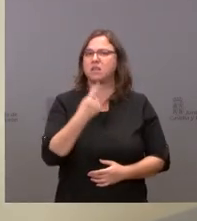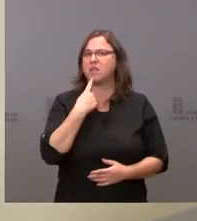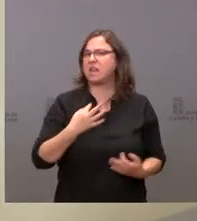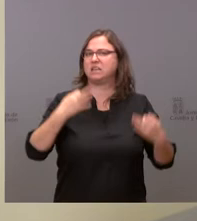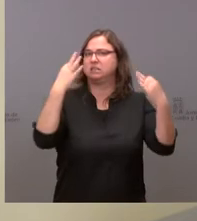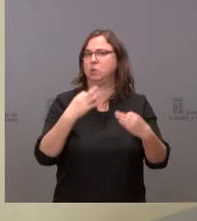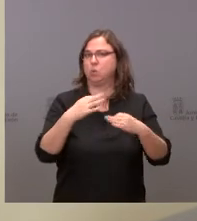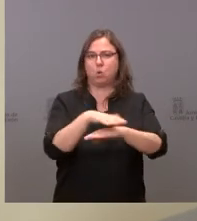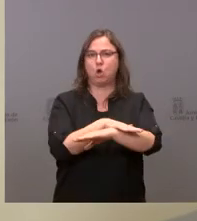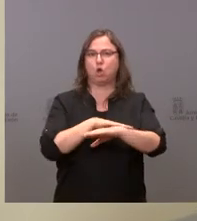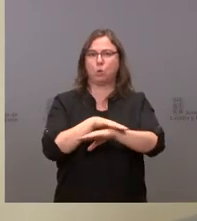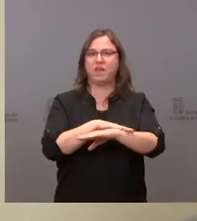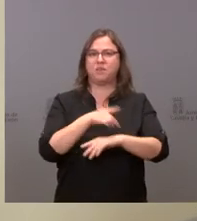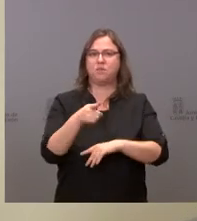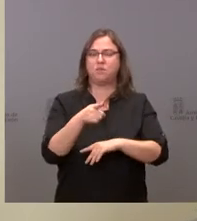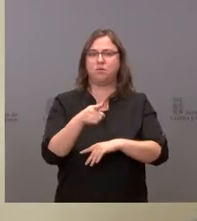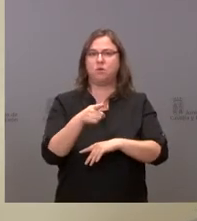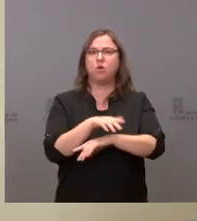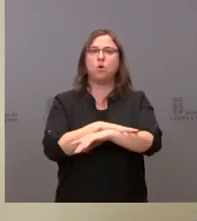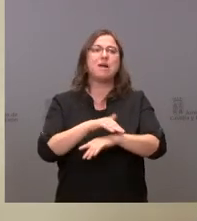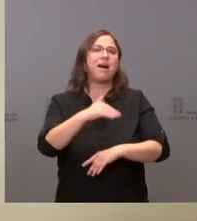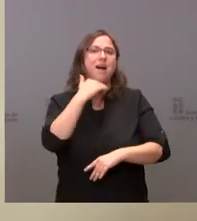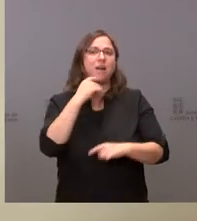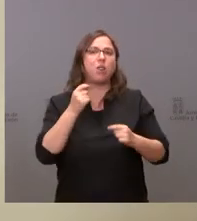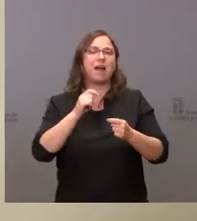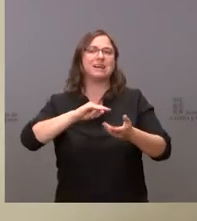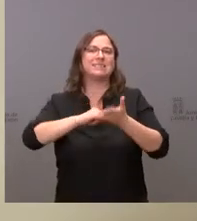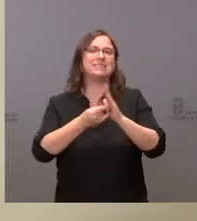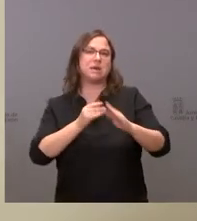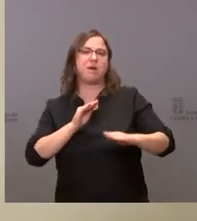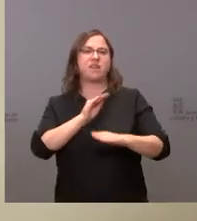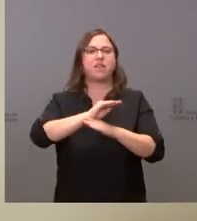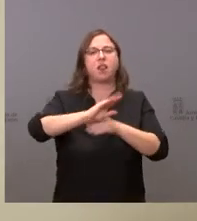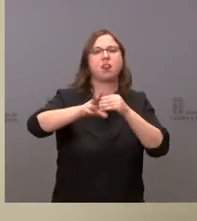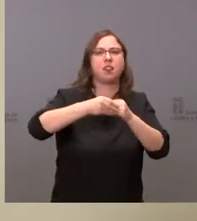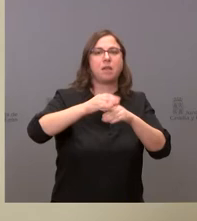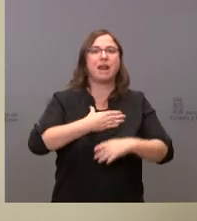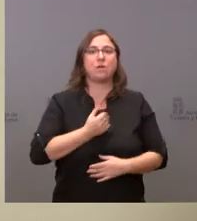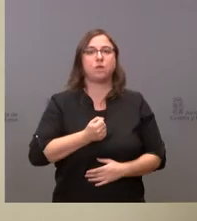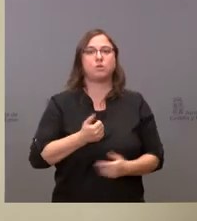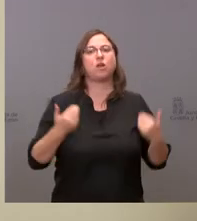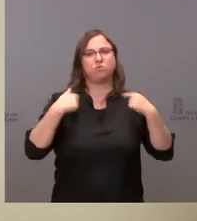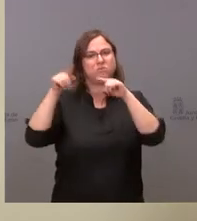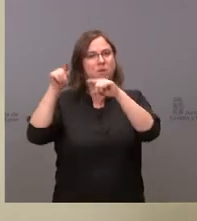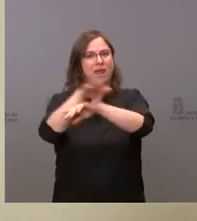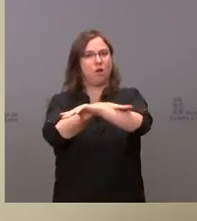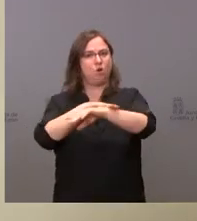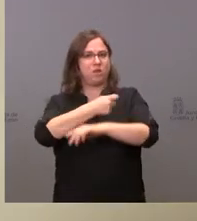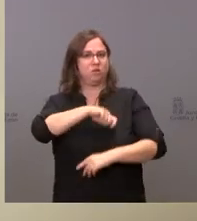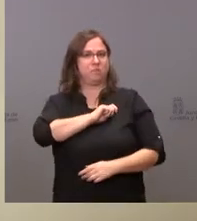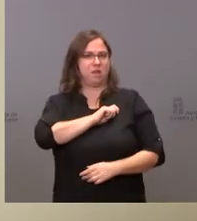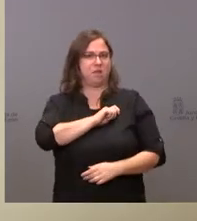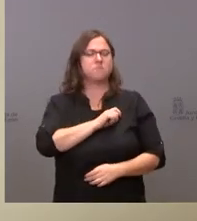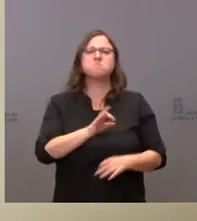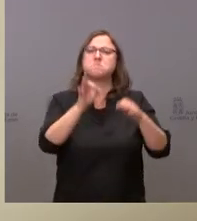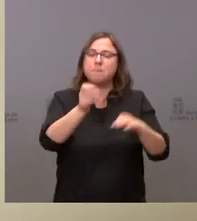el Gobierno va a proveer de un sistema de financiación suplementaria de los ayuntamientos, porque es a quien le corresponde. Es verdad que nosotros